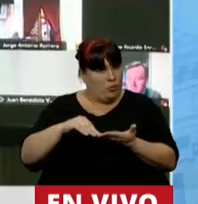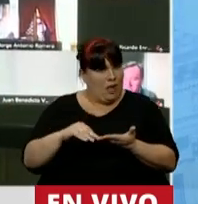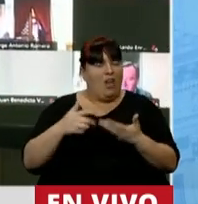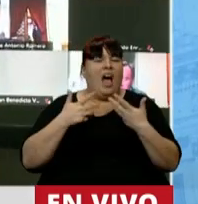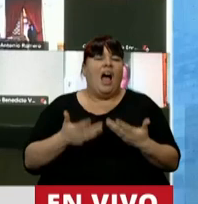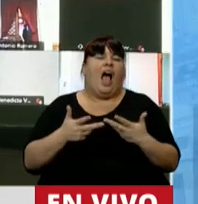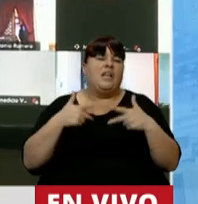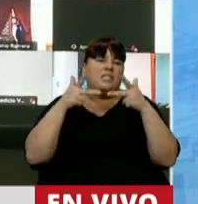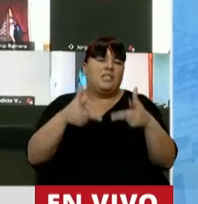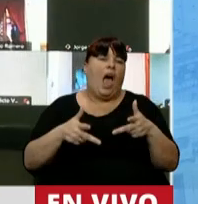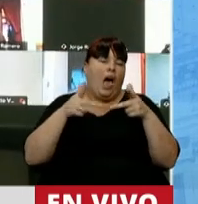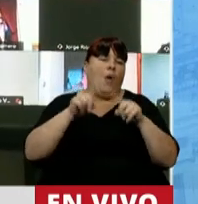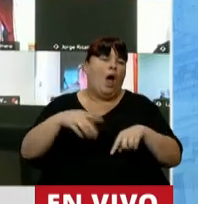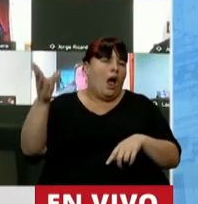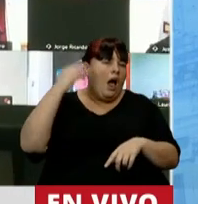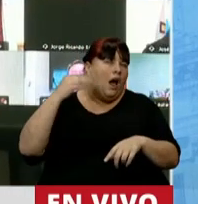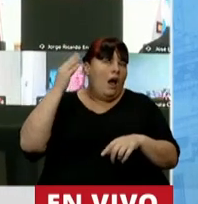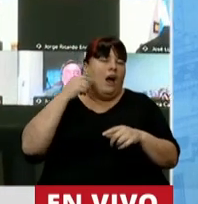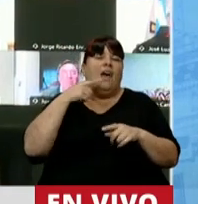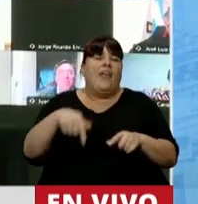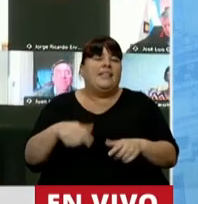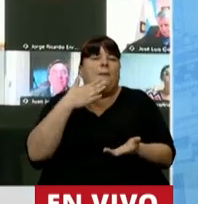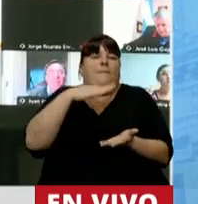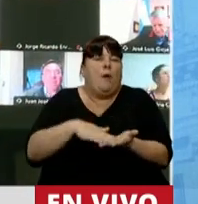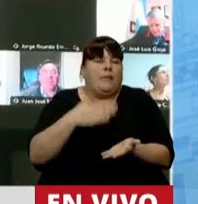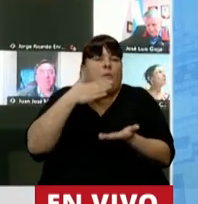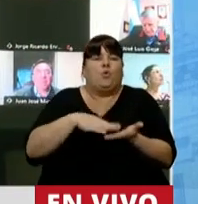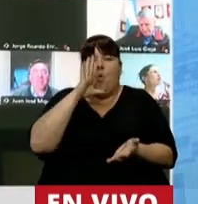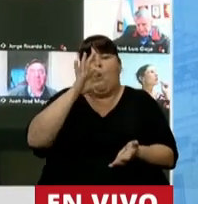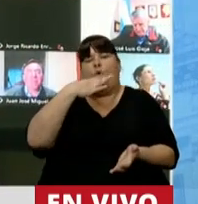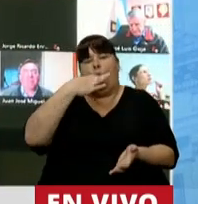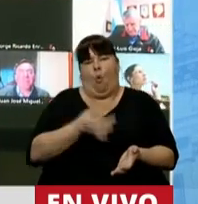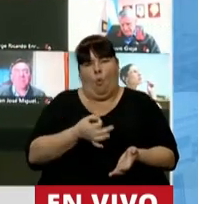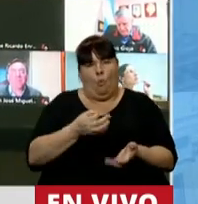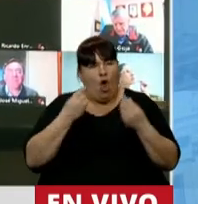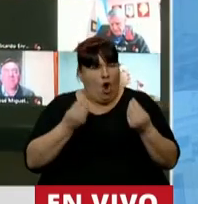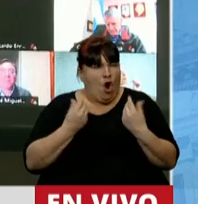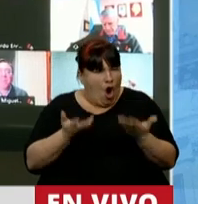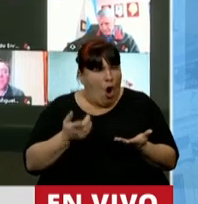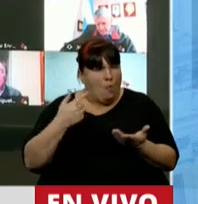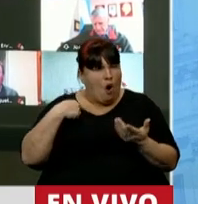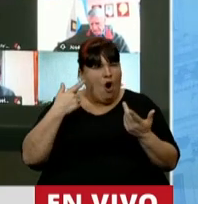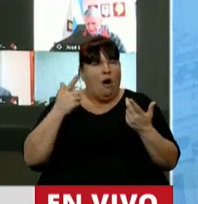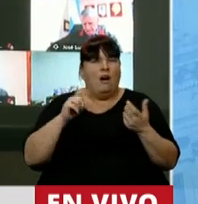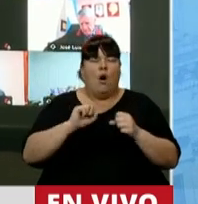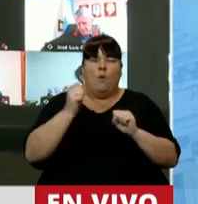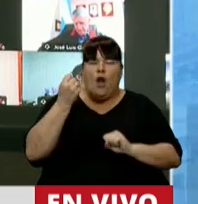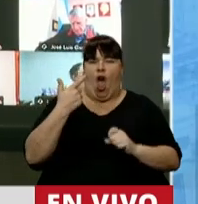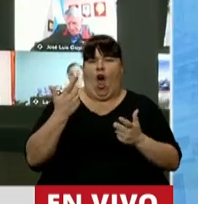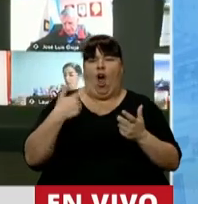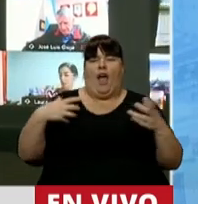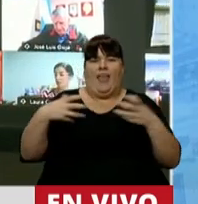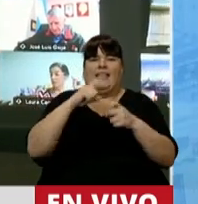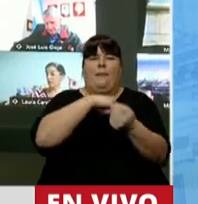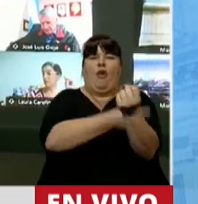Estoy cansada de escuchar que esto es una promesa incumplida. ¿Cómo puede ser que compartamos la impotencia desde